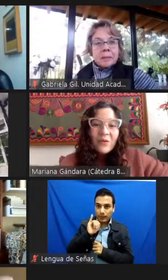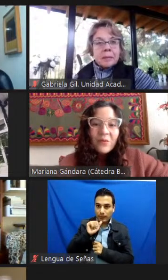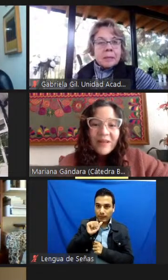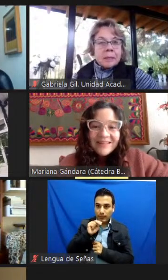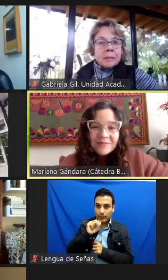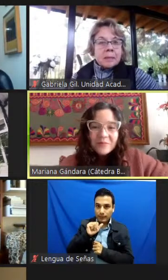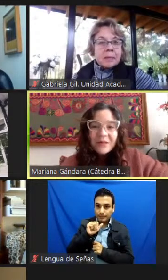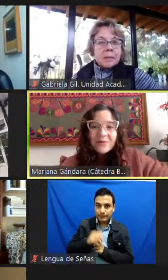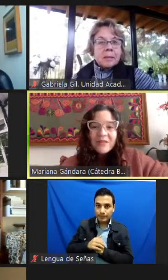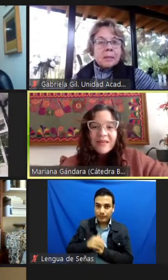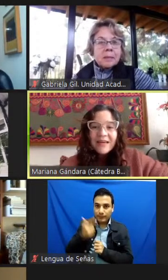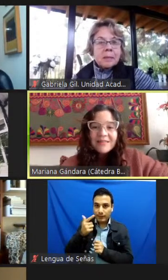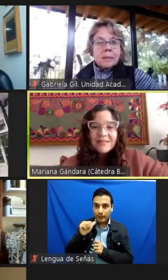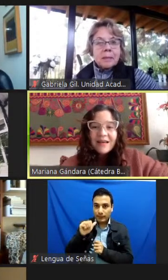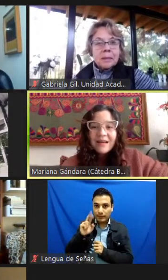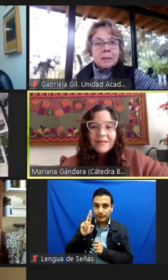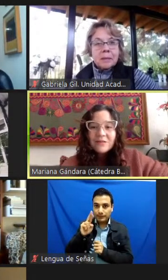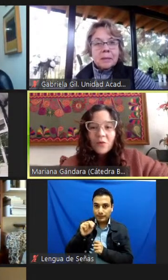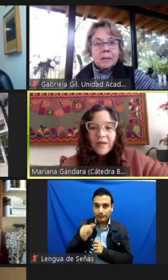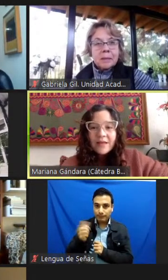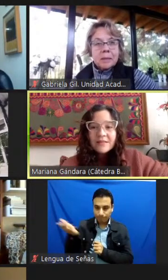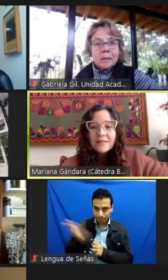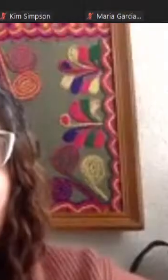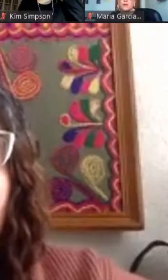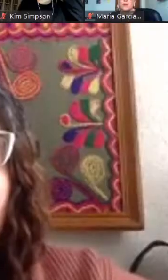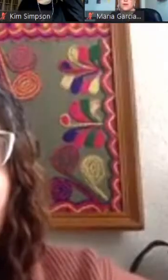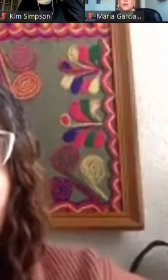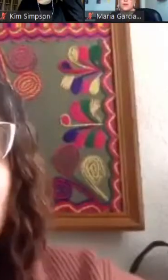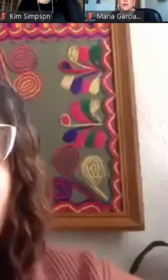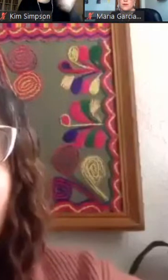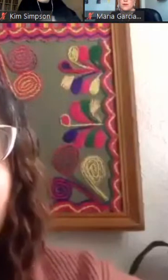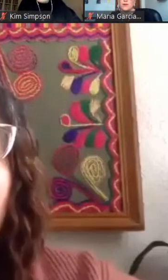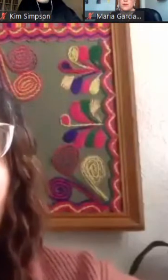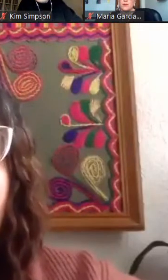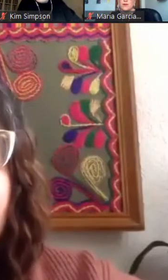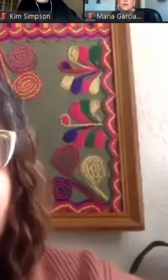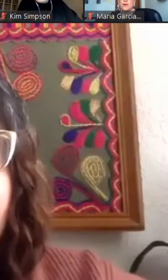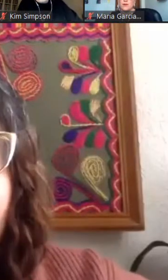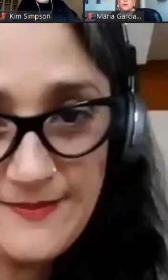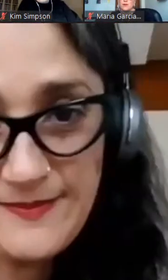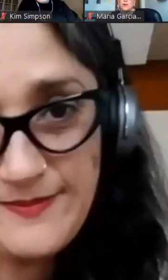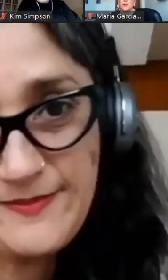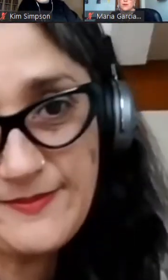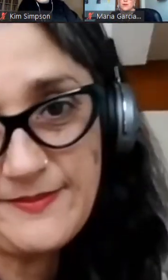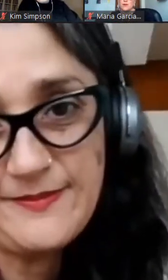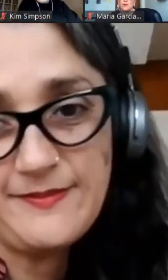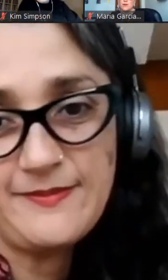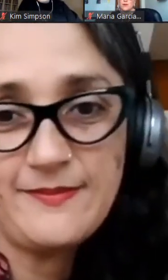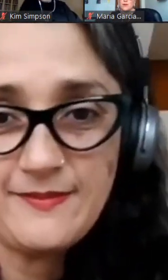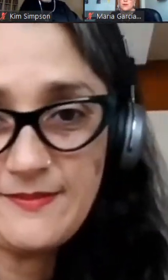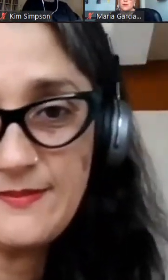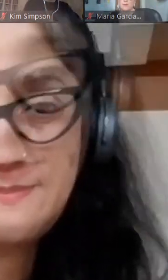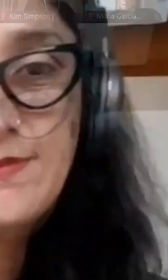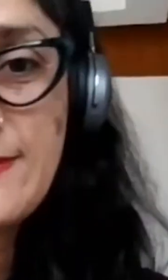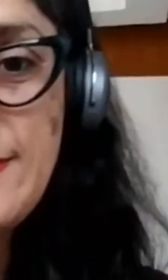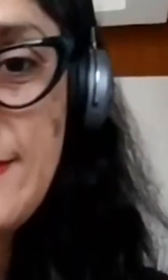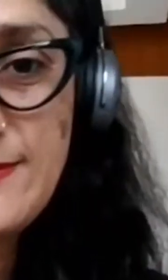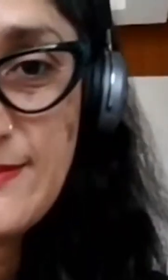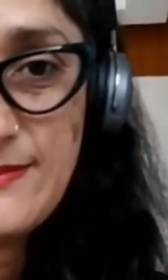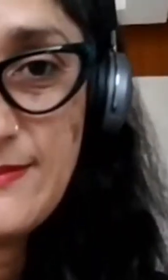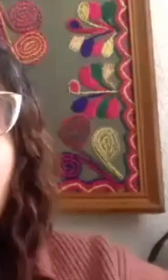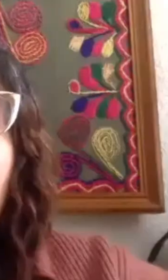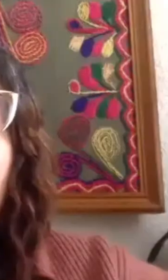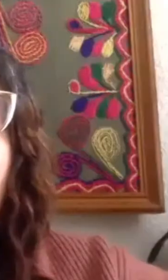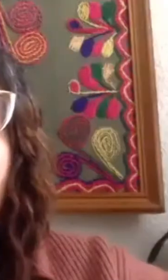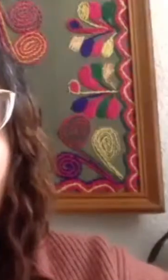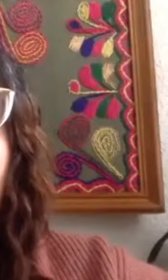Hola, buenos días a todas, a todos, a todes. Soy Mariana Gándara, soy